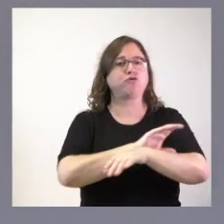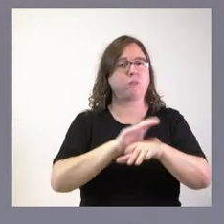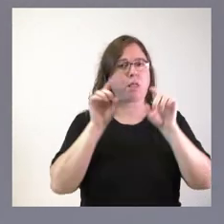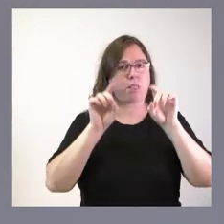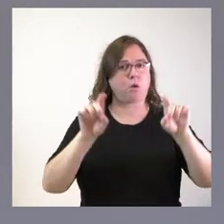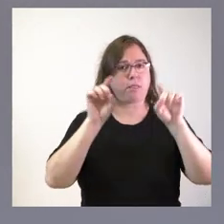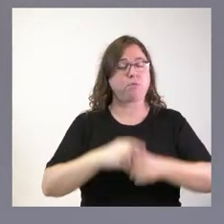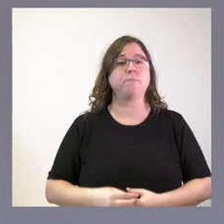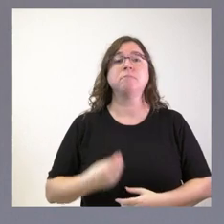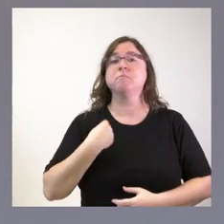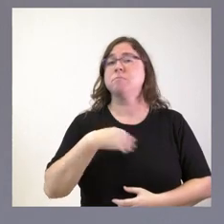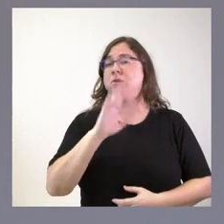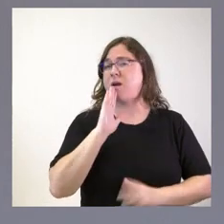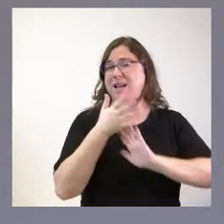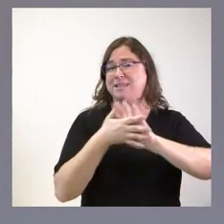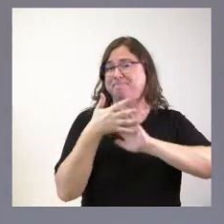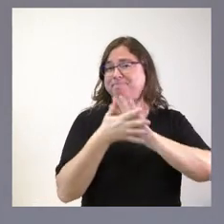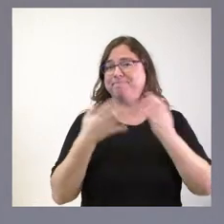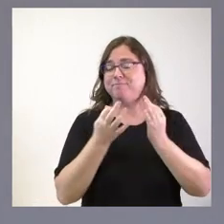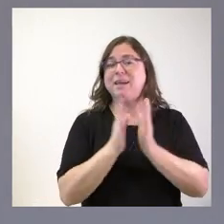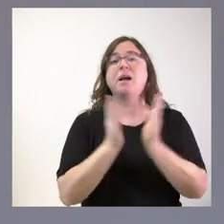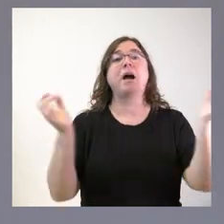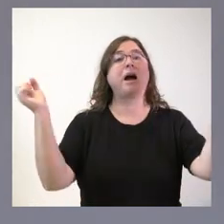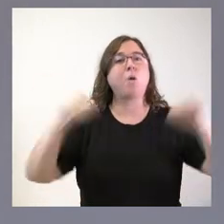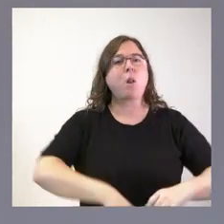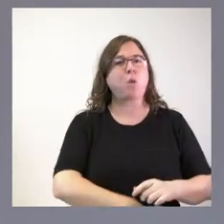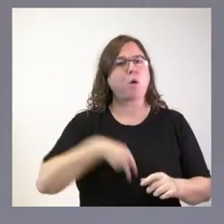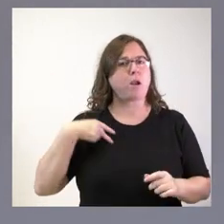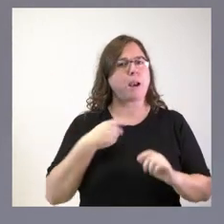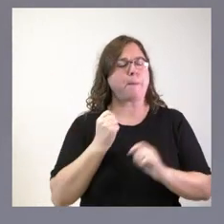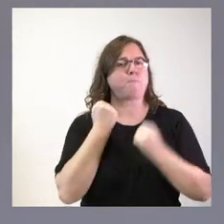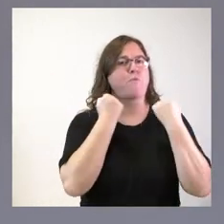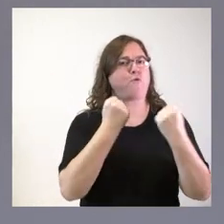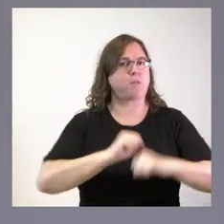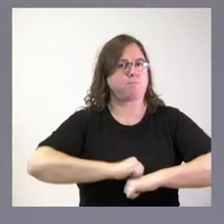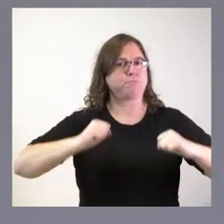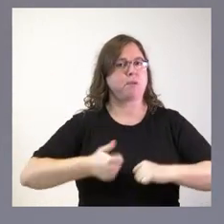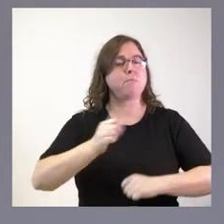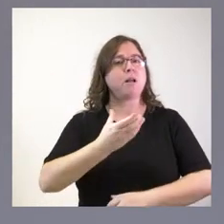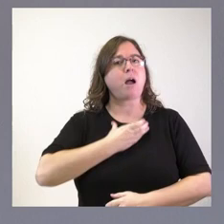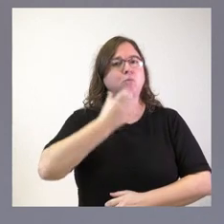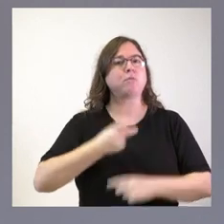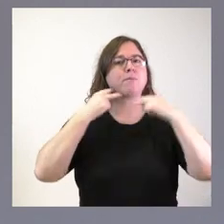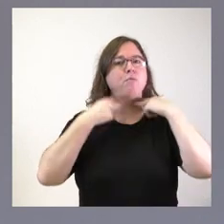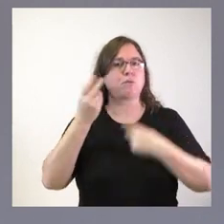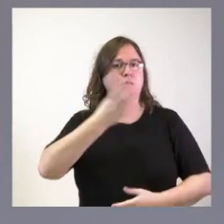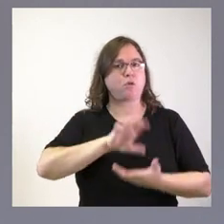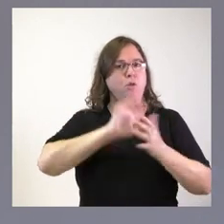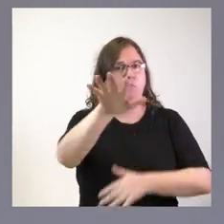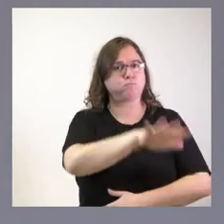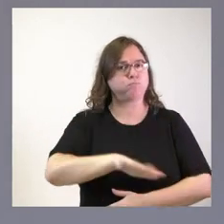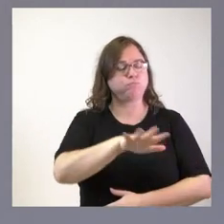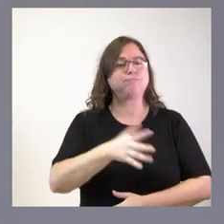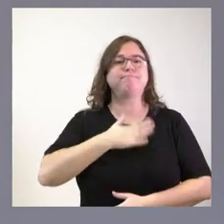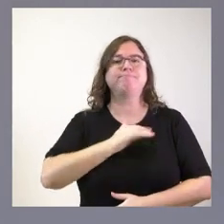Como les digo, lo que hacemos es reforzar el acuerdo marco con las corporaciones locales de nuestra comunidad autónoma. Una señal de identidad de